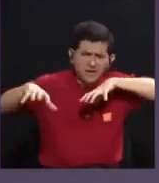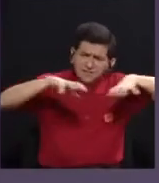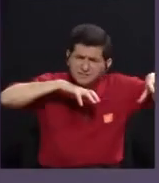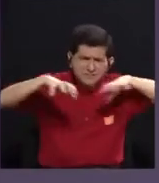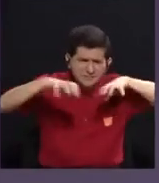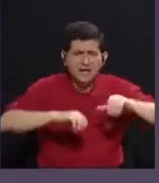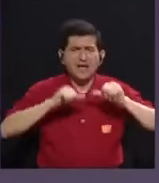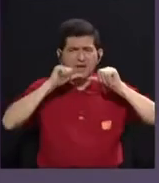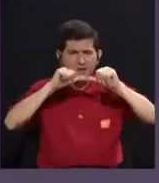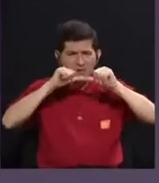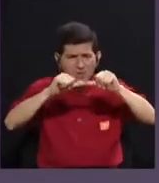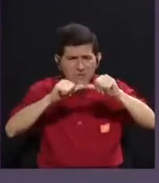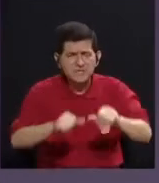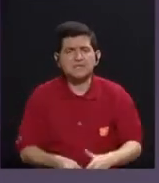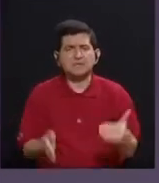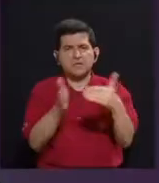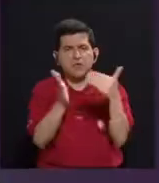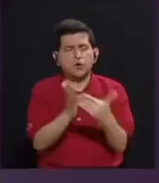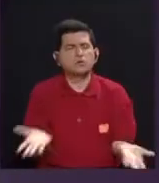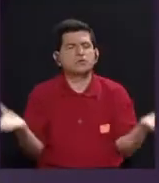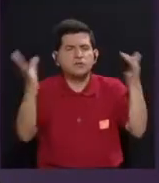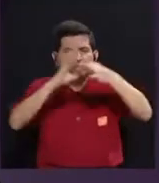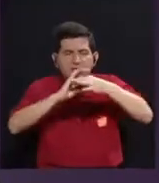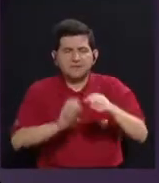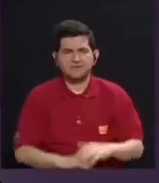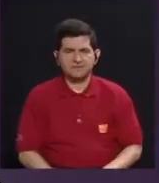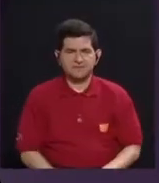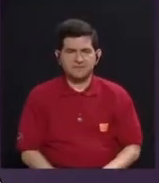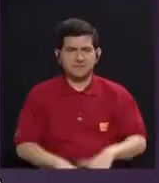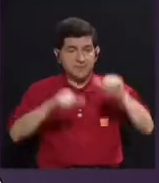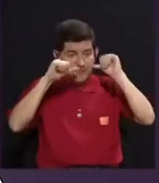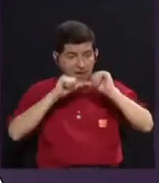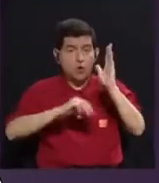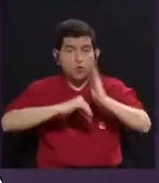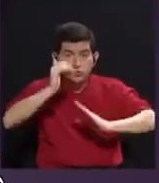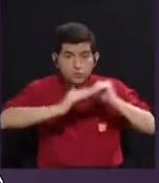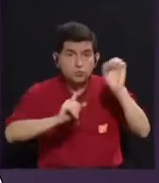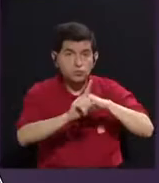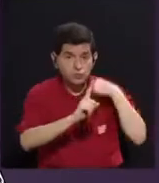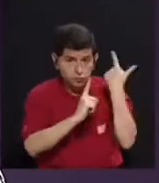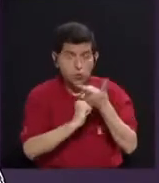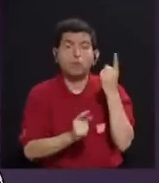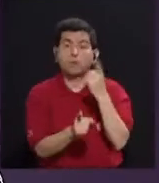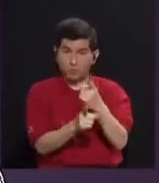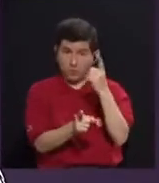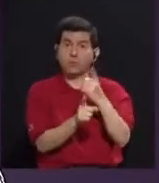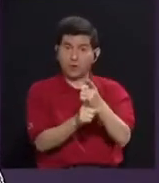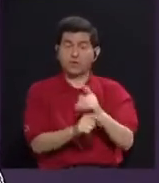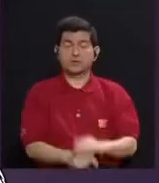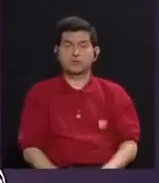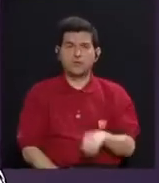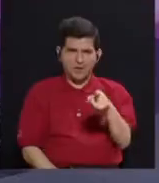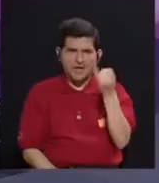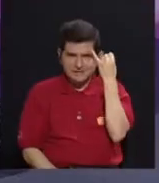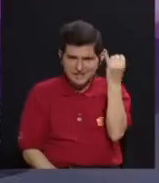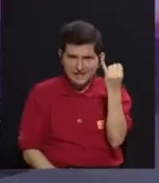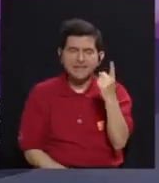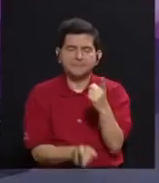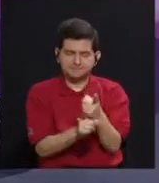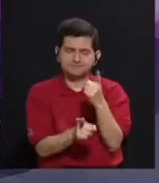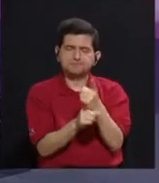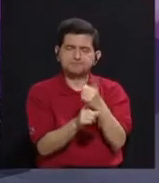y se están constantemente rearticulando. Es decir, en una permanente construcción social. Sí. Eso es un poco lo que plantean. Sí,